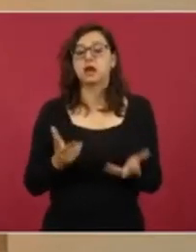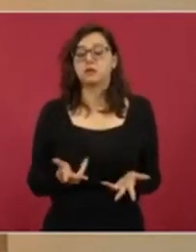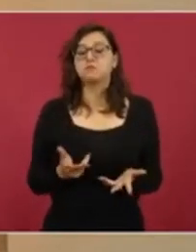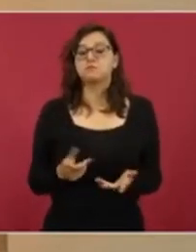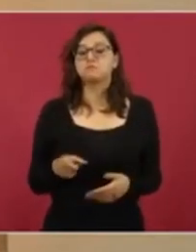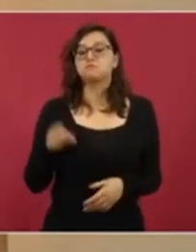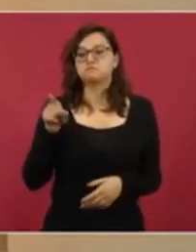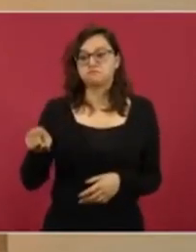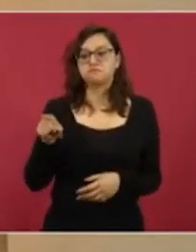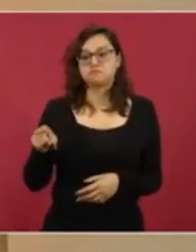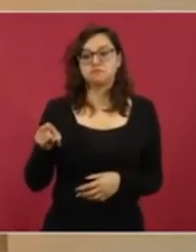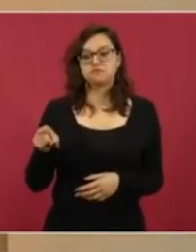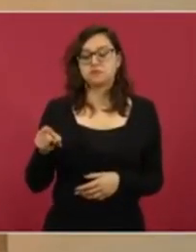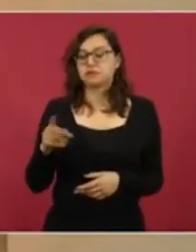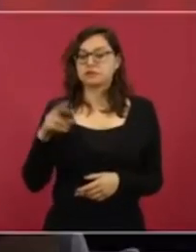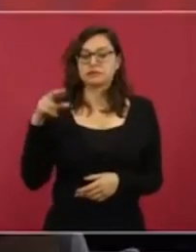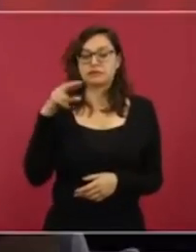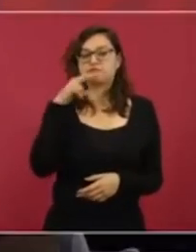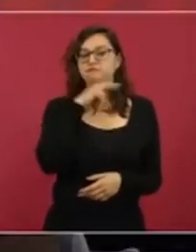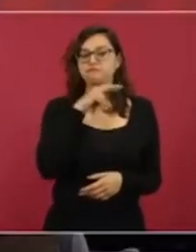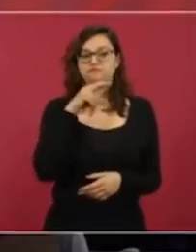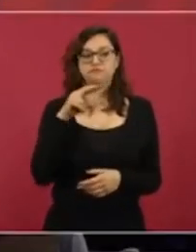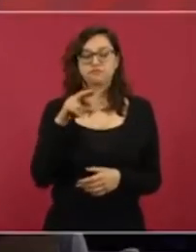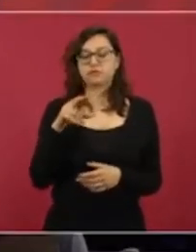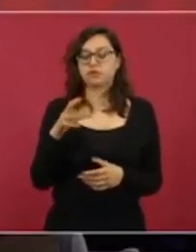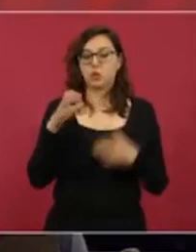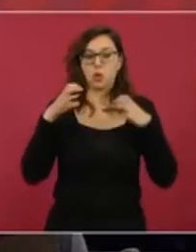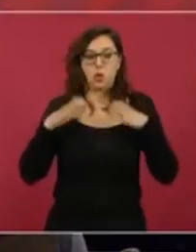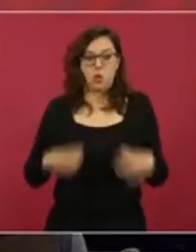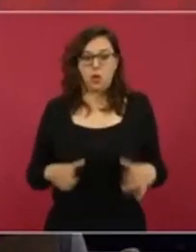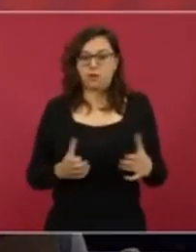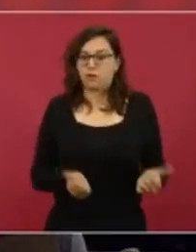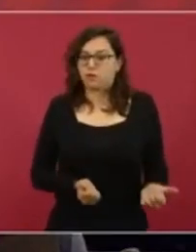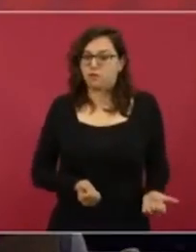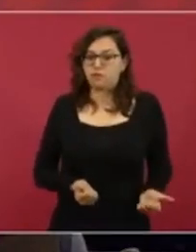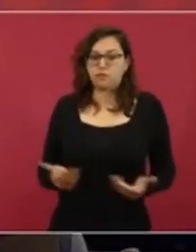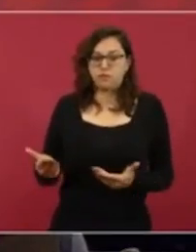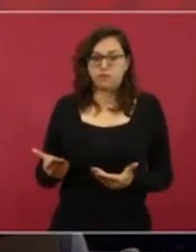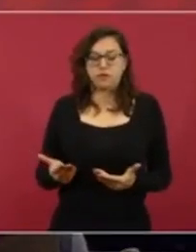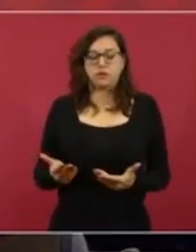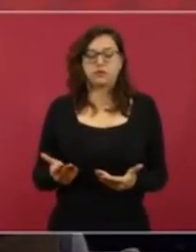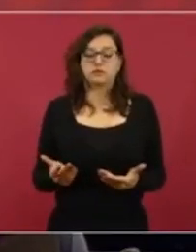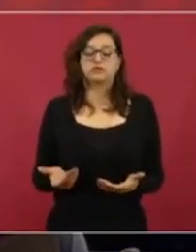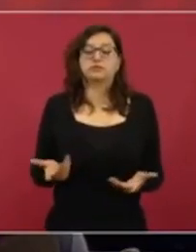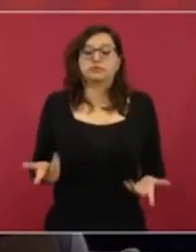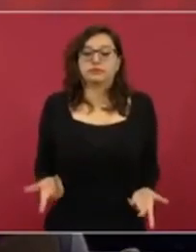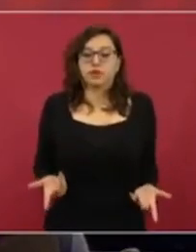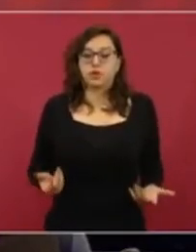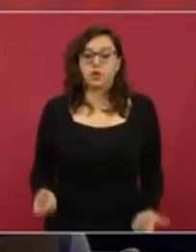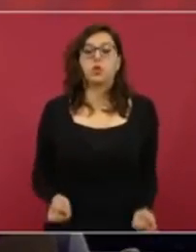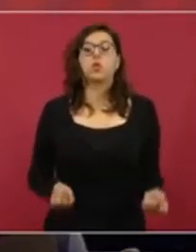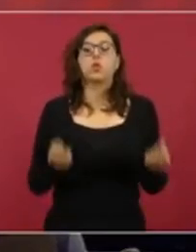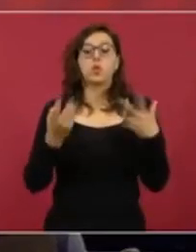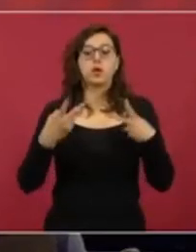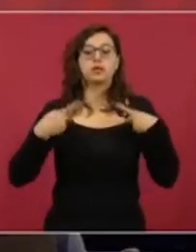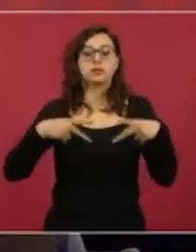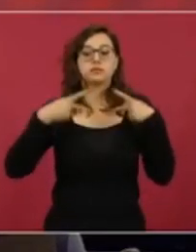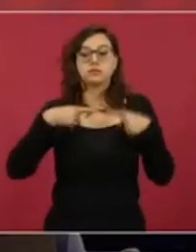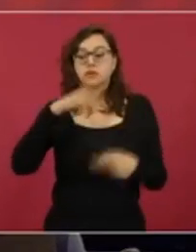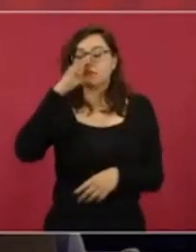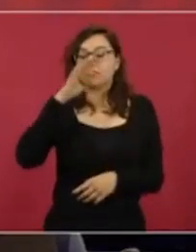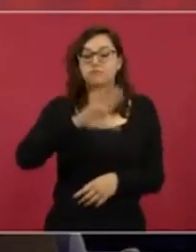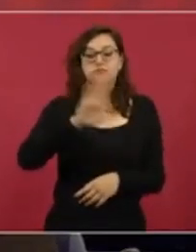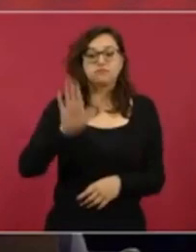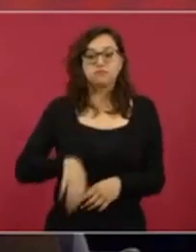inmediatamente tratado de recoger los cuerpos. No se tiene una certeza ni un número. Decirles que ya